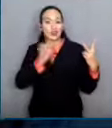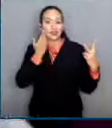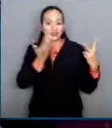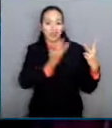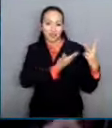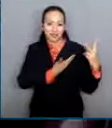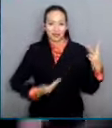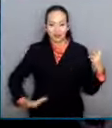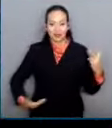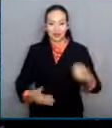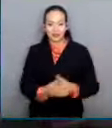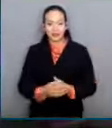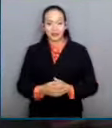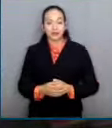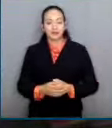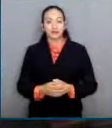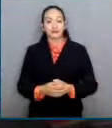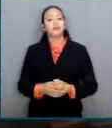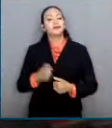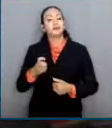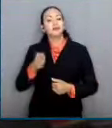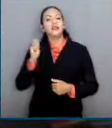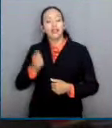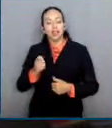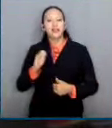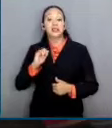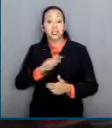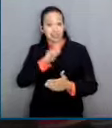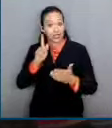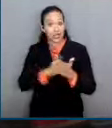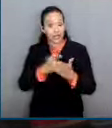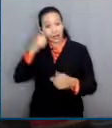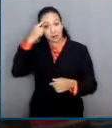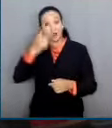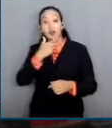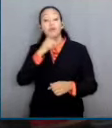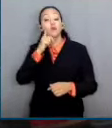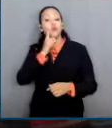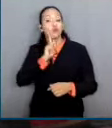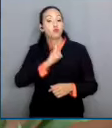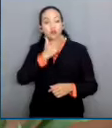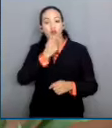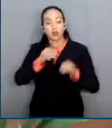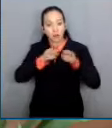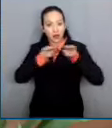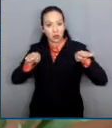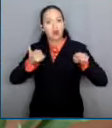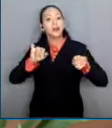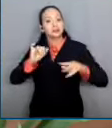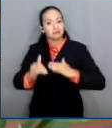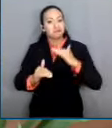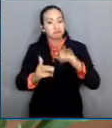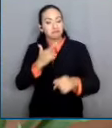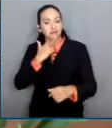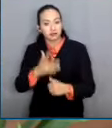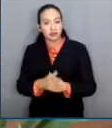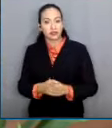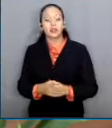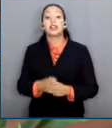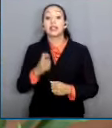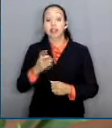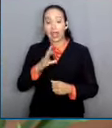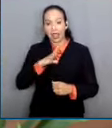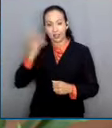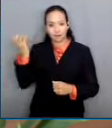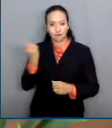afirmativas en materia de paridad han rendido frutos. Coincidieron especialistas en el foro para la erradicación de la violencia política